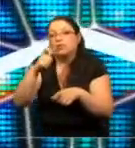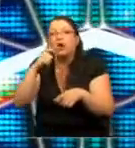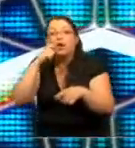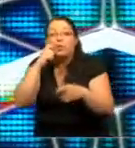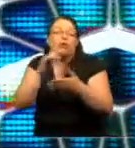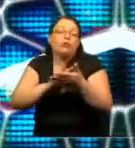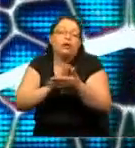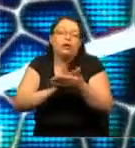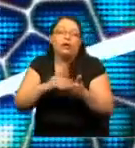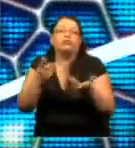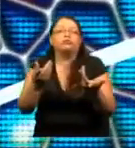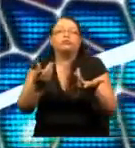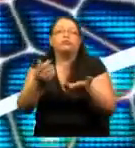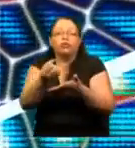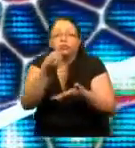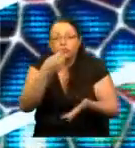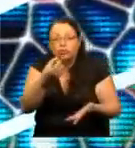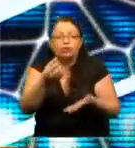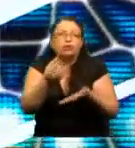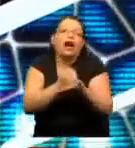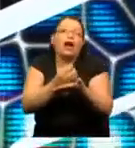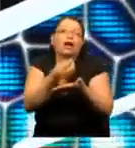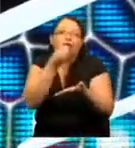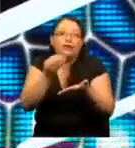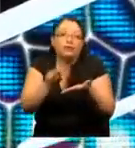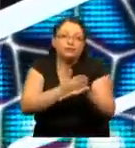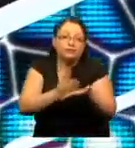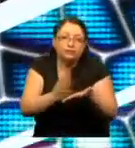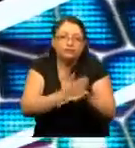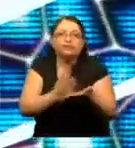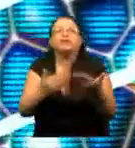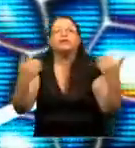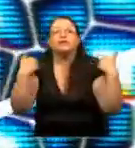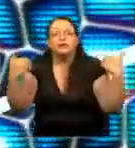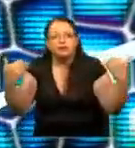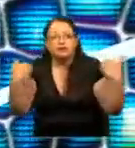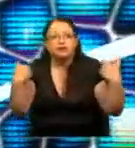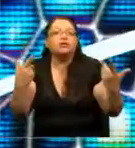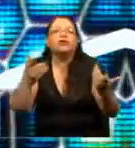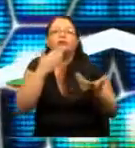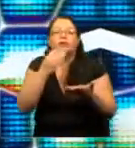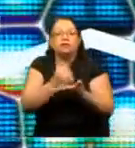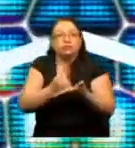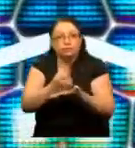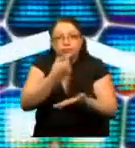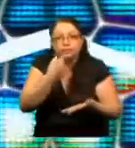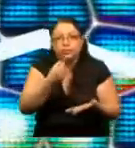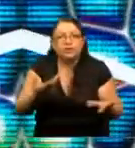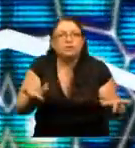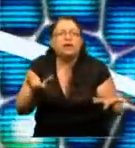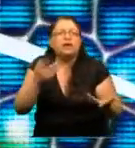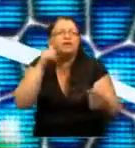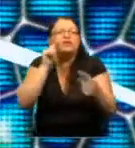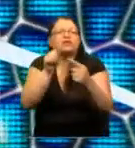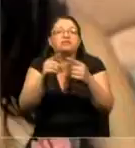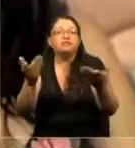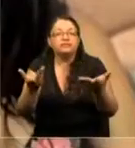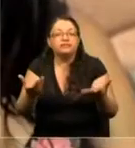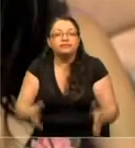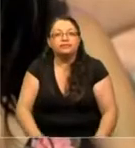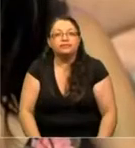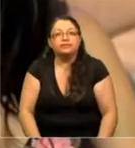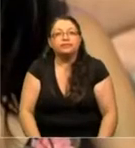nutricionales, ejercicios, cambios de hábito de vida o intervenciones farmacológicas, con la idea final de